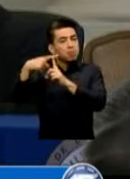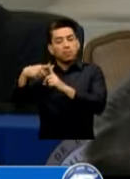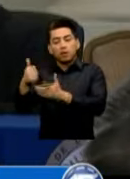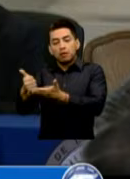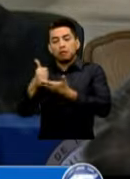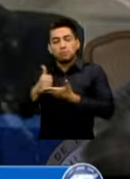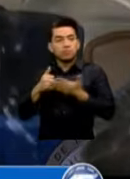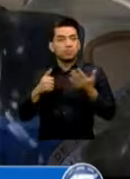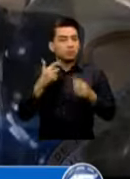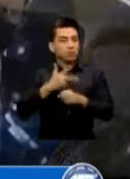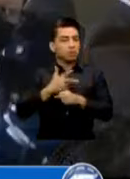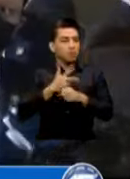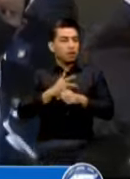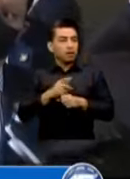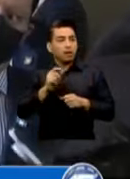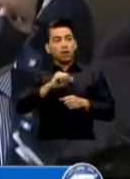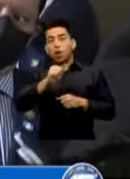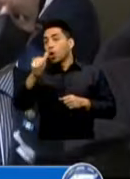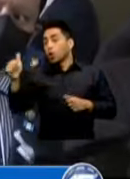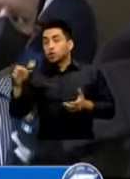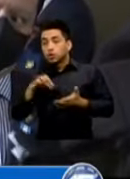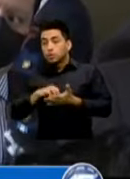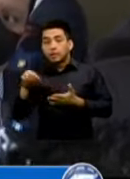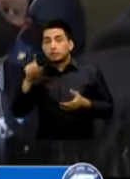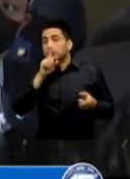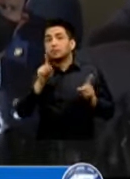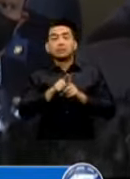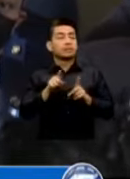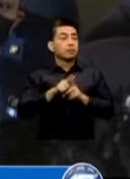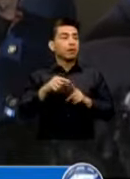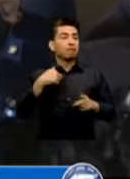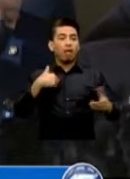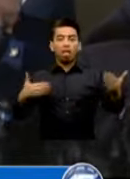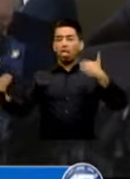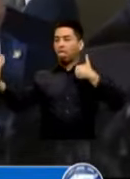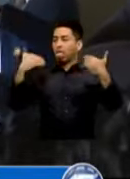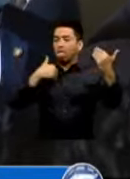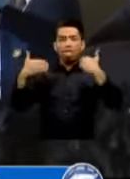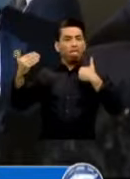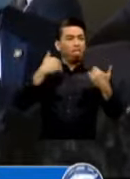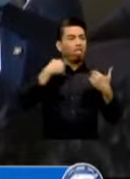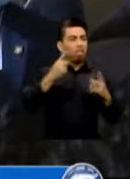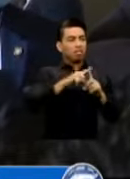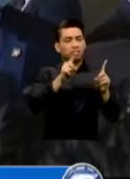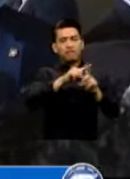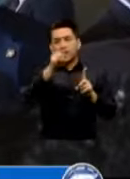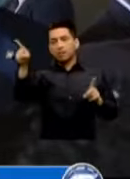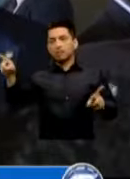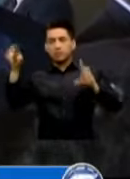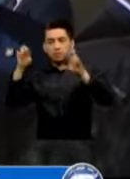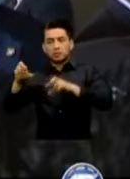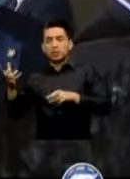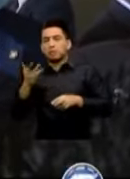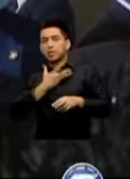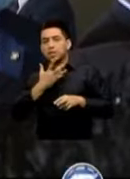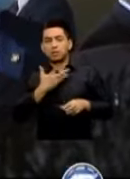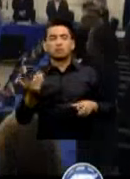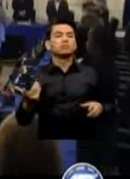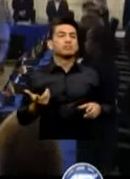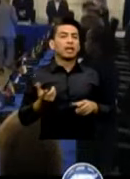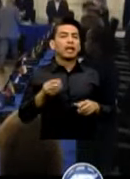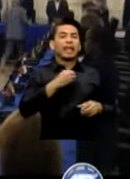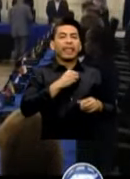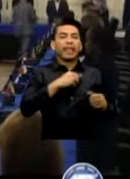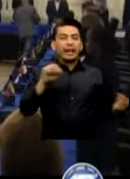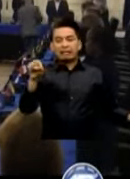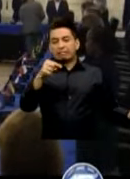Otros Países Al Igual Que Guatemala Estamos Sufriendo Ataques Perversos De Gente Mentirosa Que Vive De Crear Conflictos